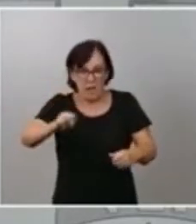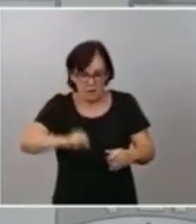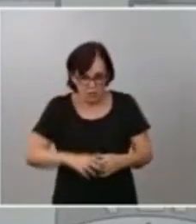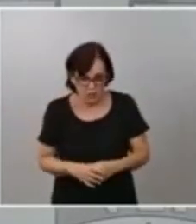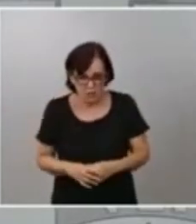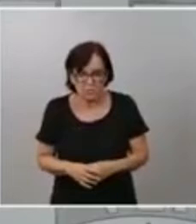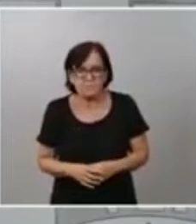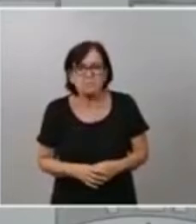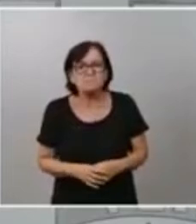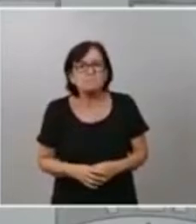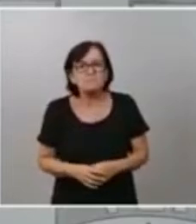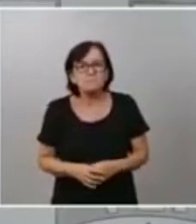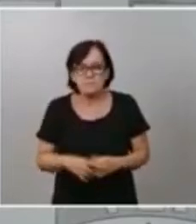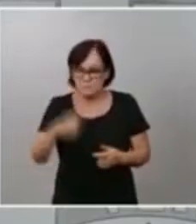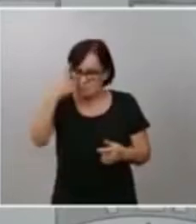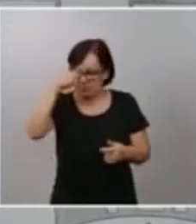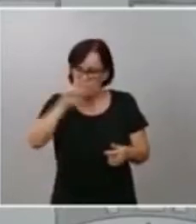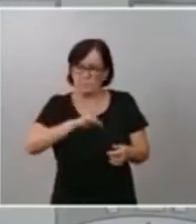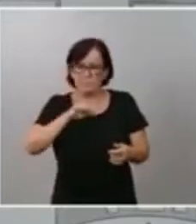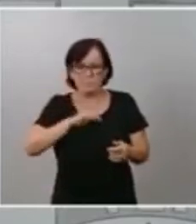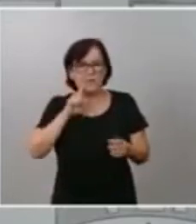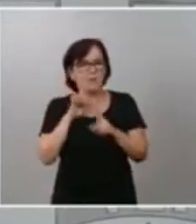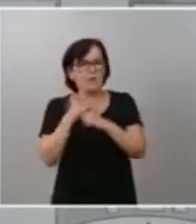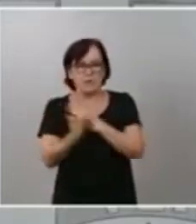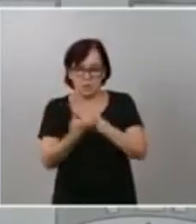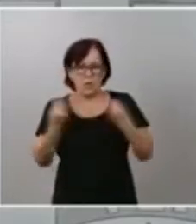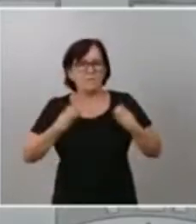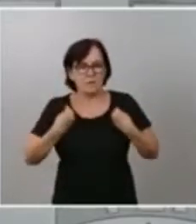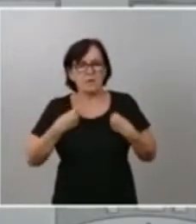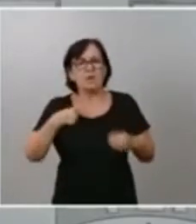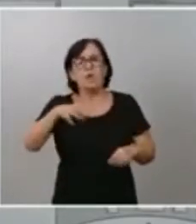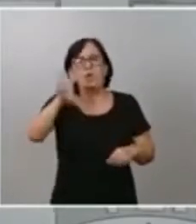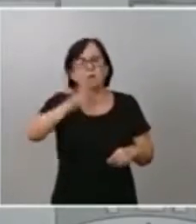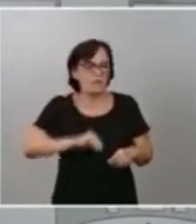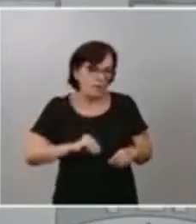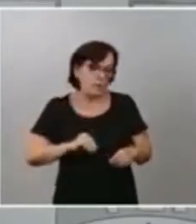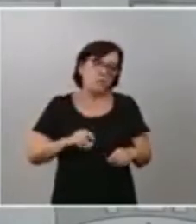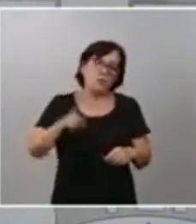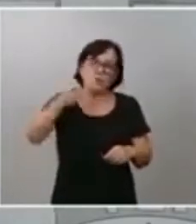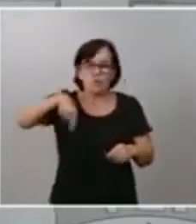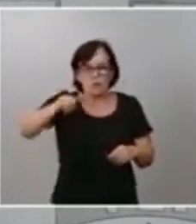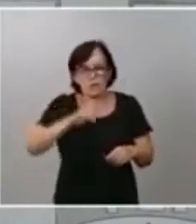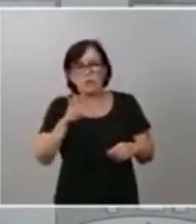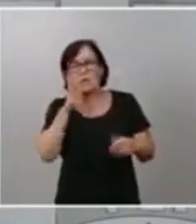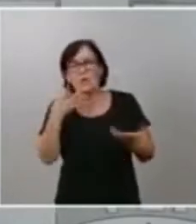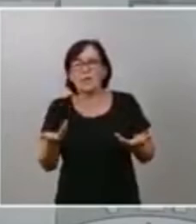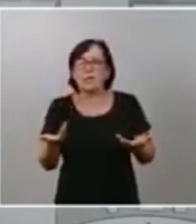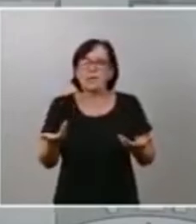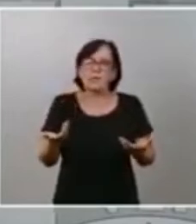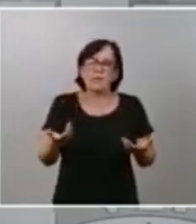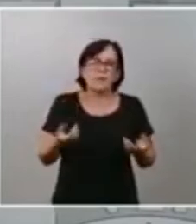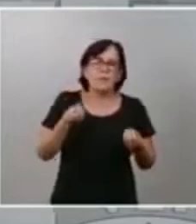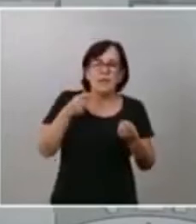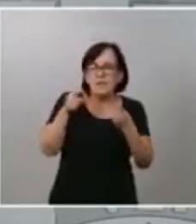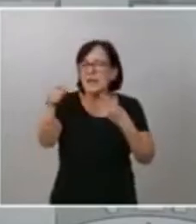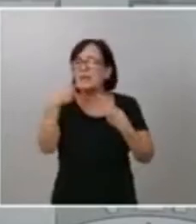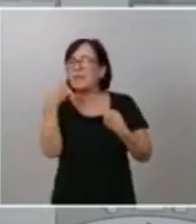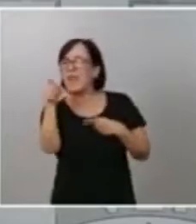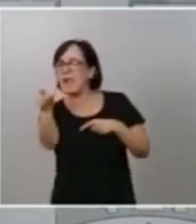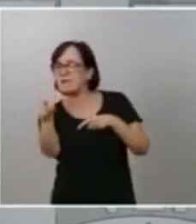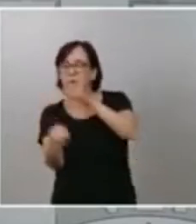seamos conscientes de la situación que estamos viviendo yo entiendo que ustedes bueno pues estén con la declaración de este de aquel bien pero